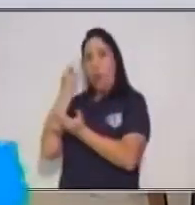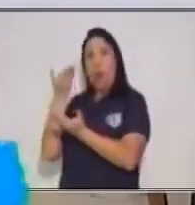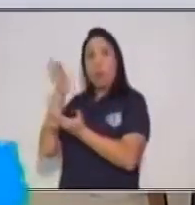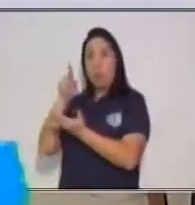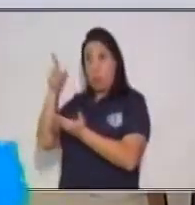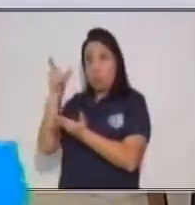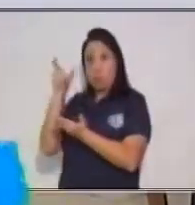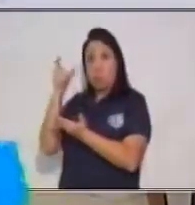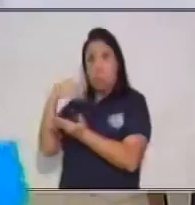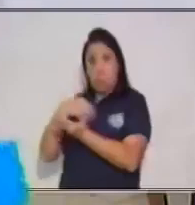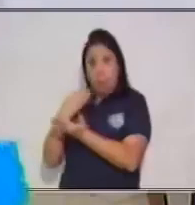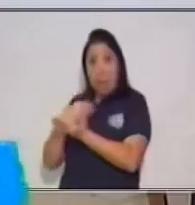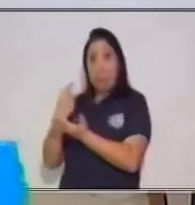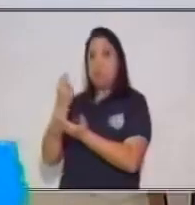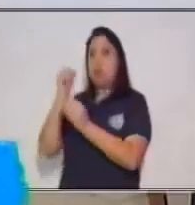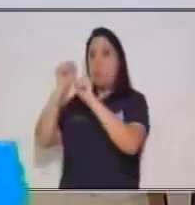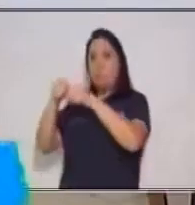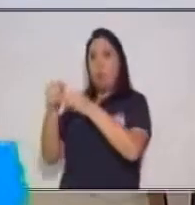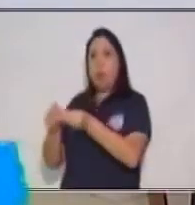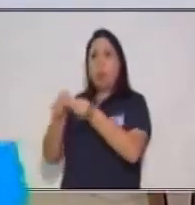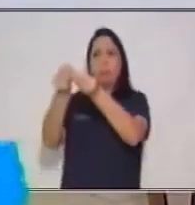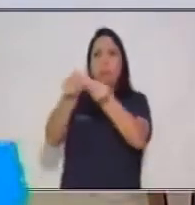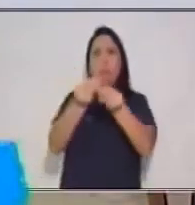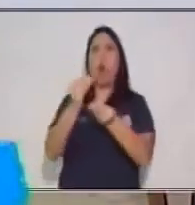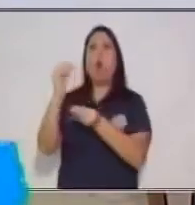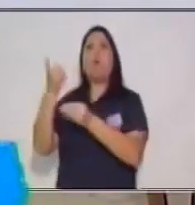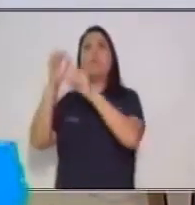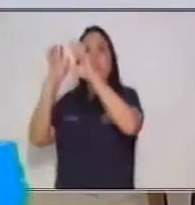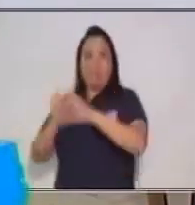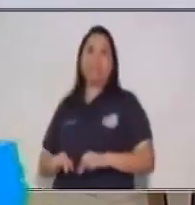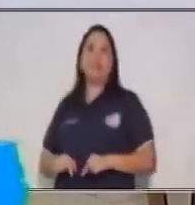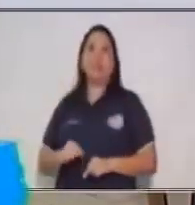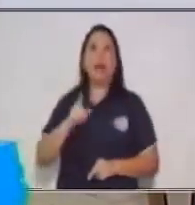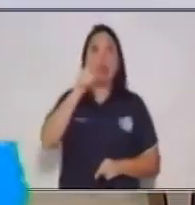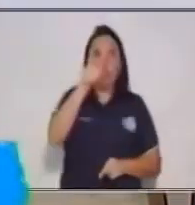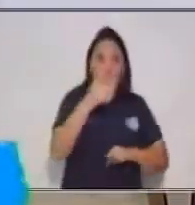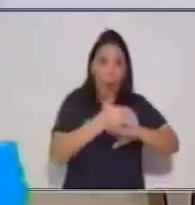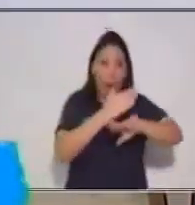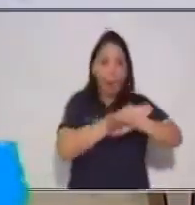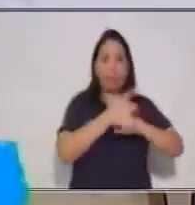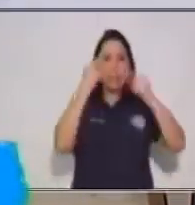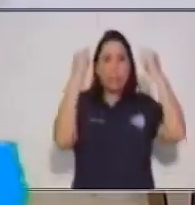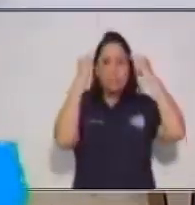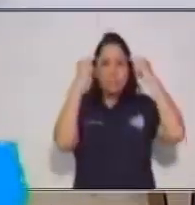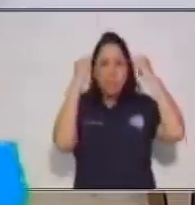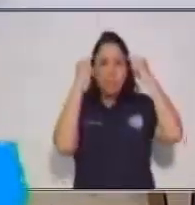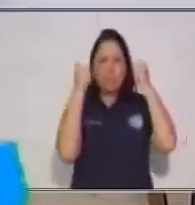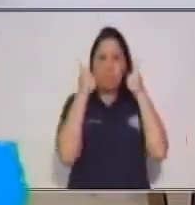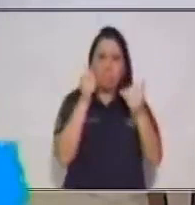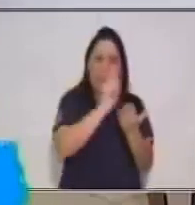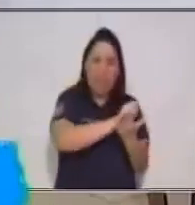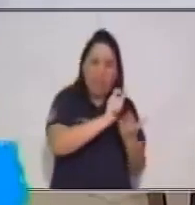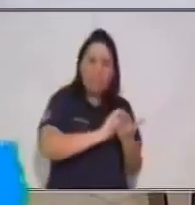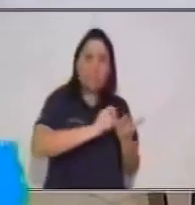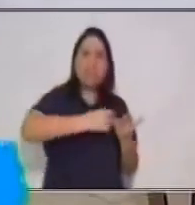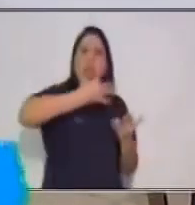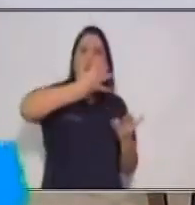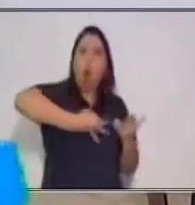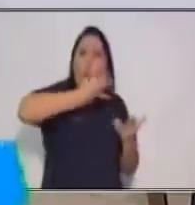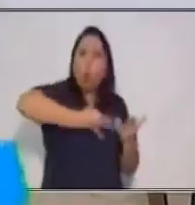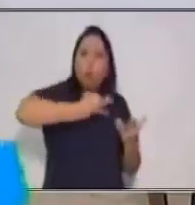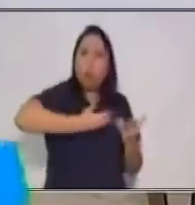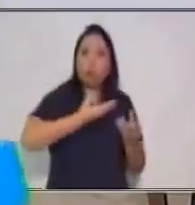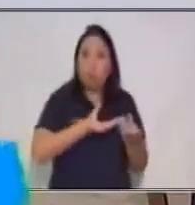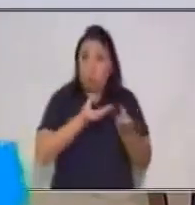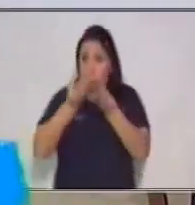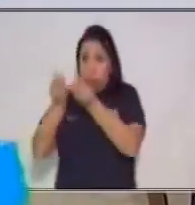Entonces, adecuálo no sólo al profesor o al docente que lo va a revisar, sino que adecuálo a alguien más en el futuro. A alguien a quien tú le gustaría,